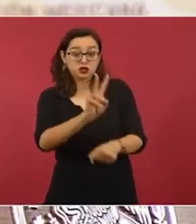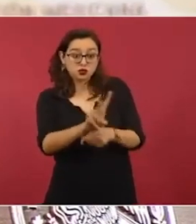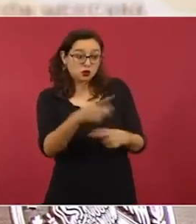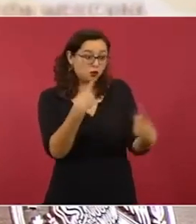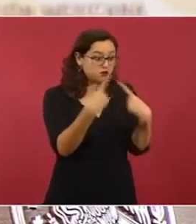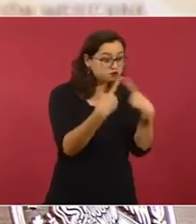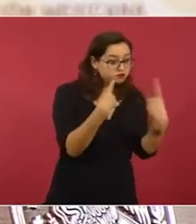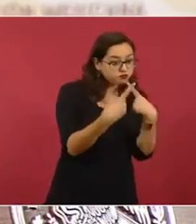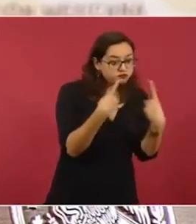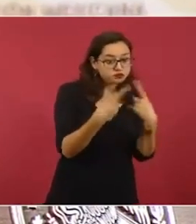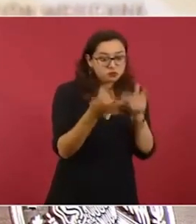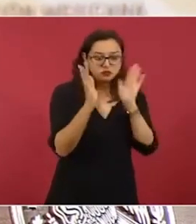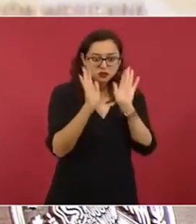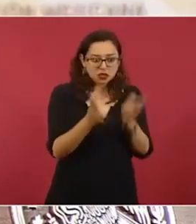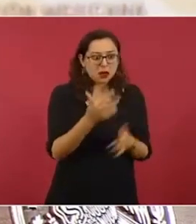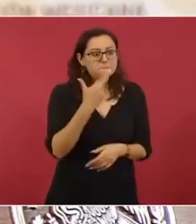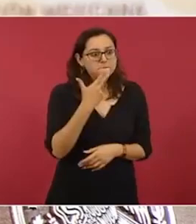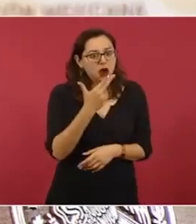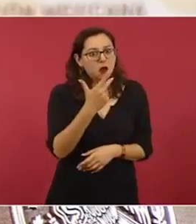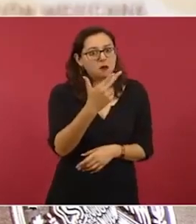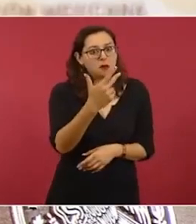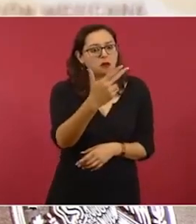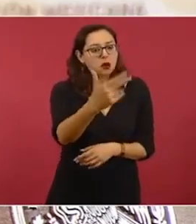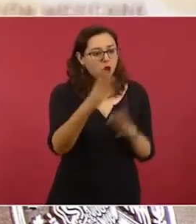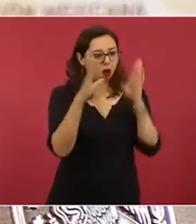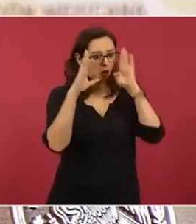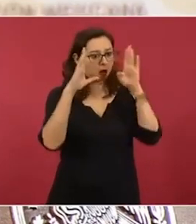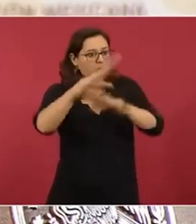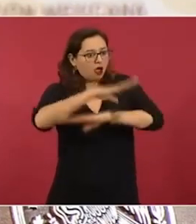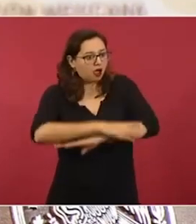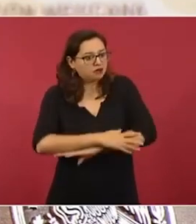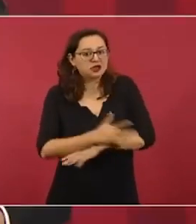Después de tantas cosas que se han dicho.